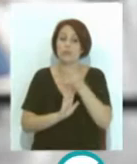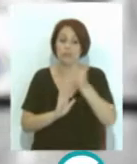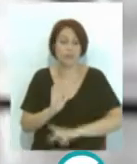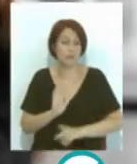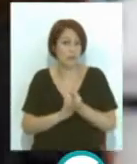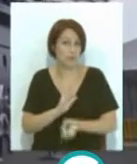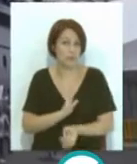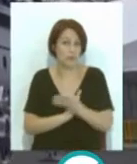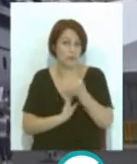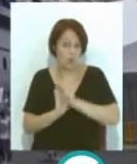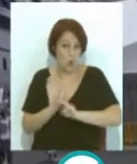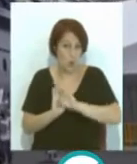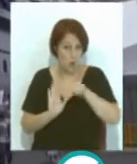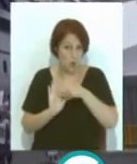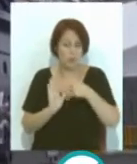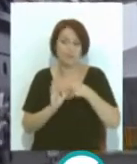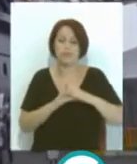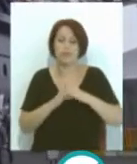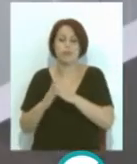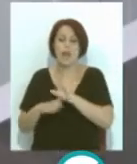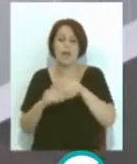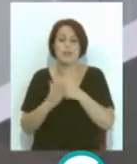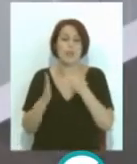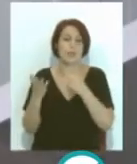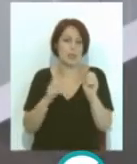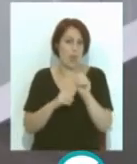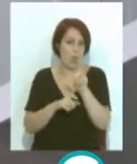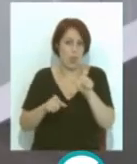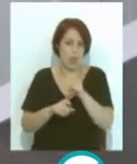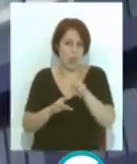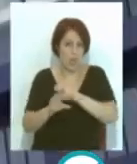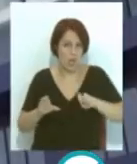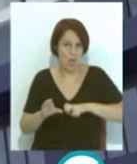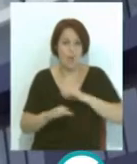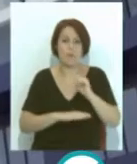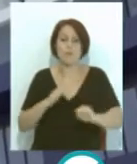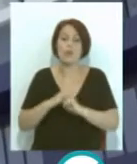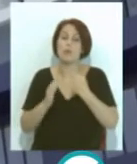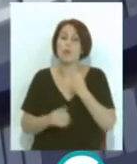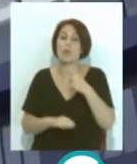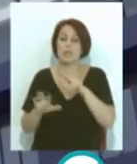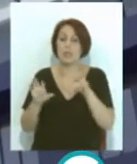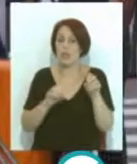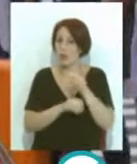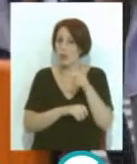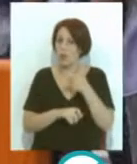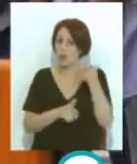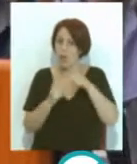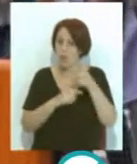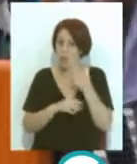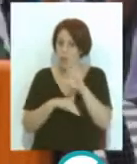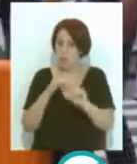establecidas en los protocolos, el buque llegará al 60% de su capacidad y con un máximo de algo más de 1.700 cruceristas.